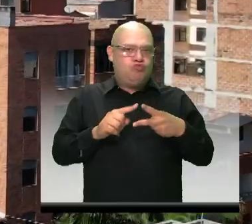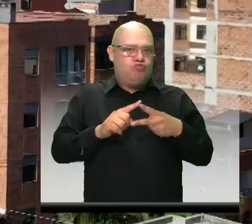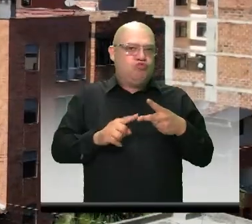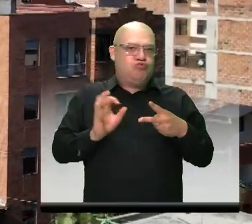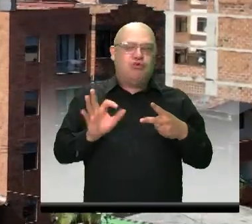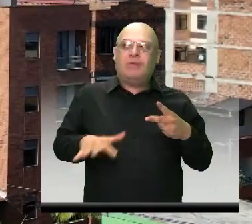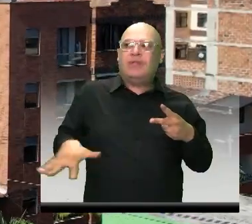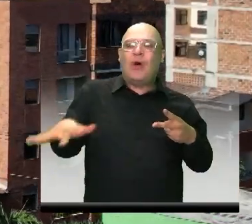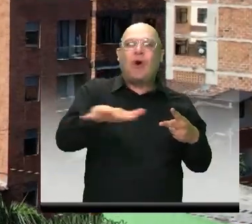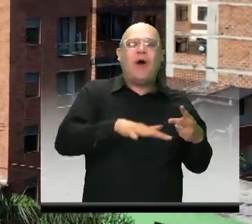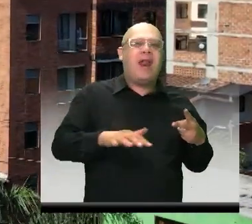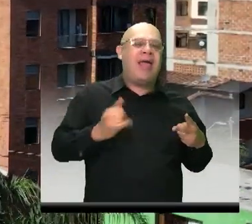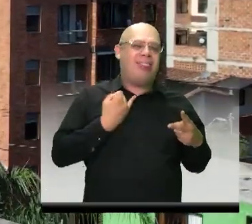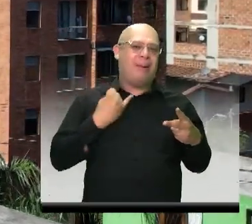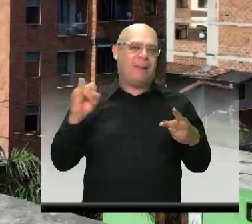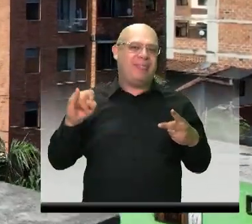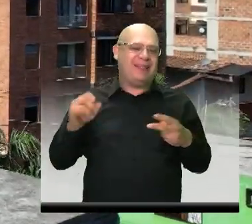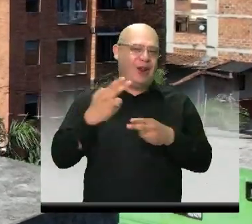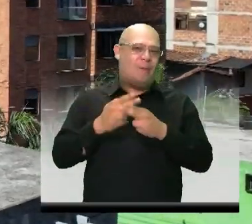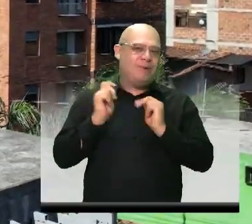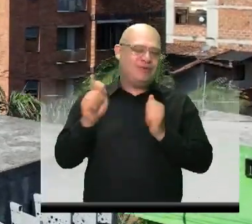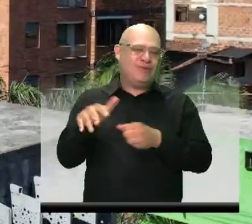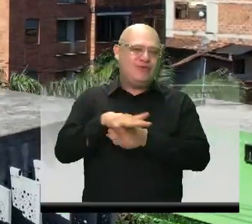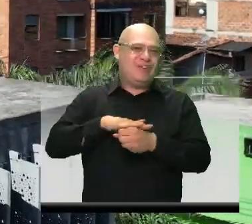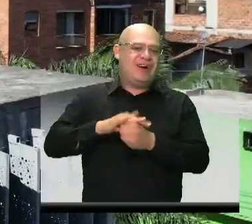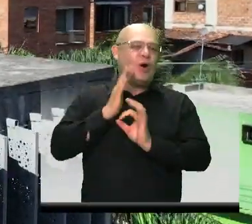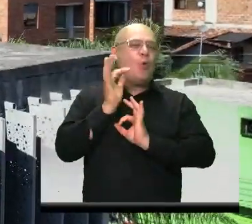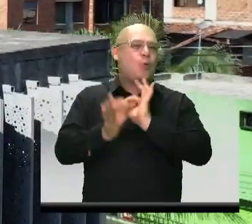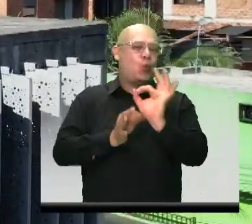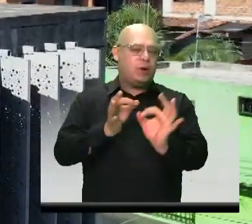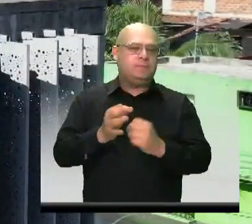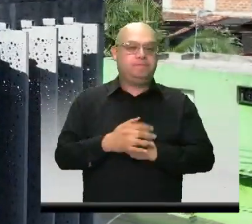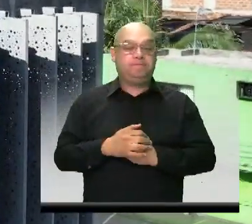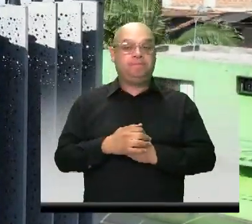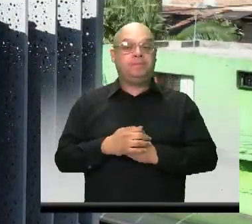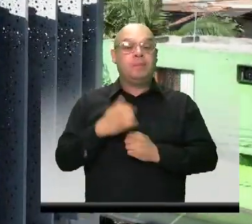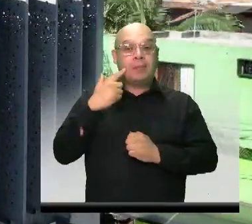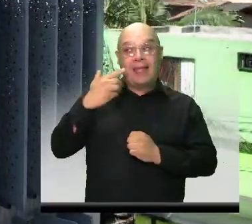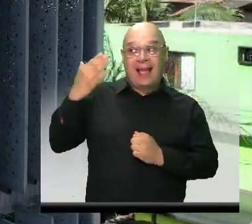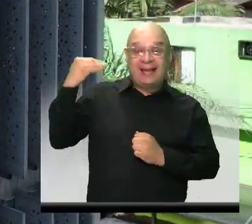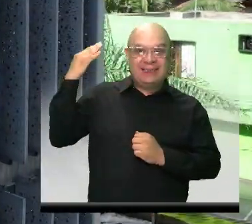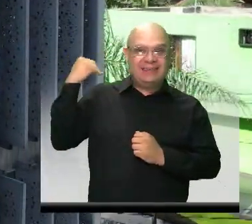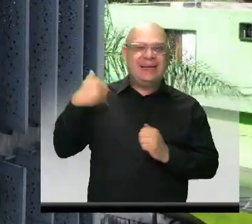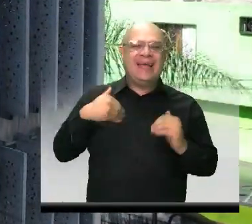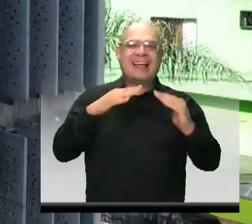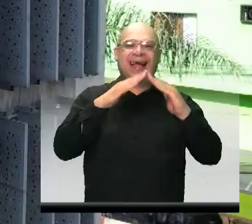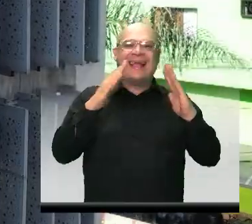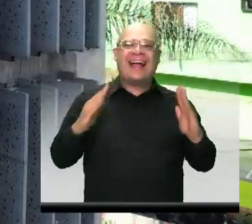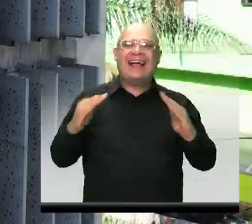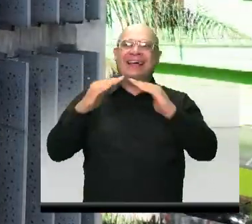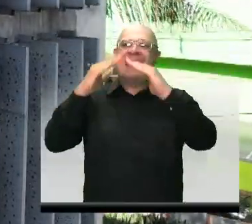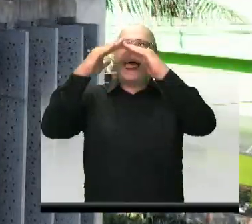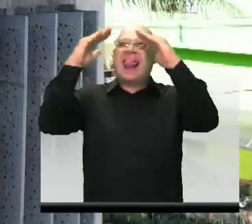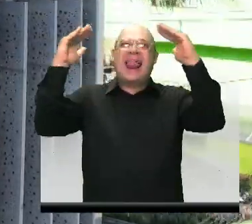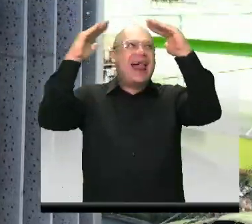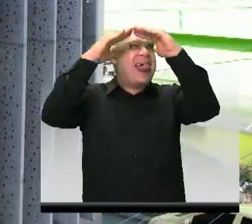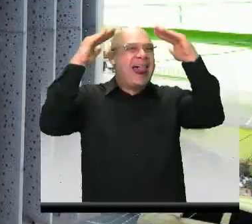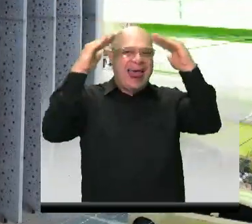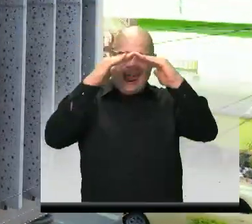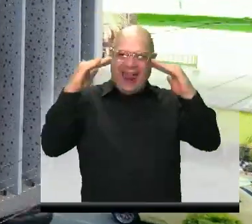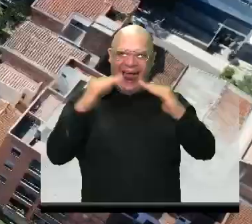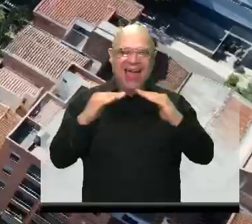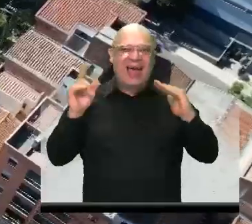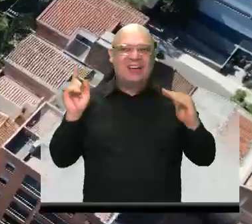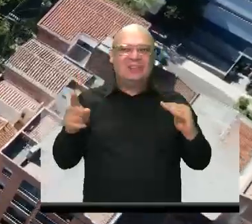La Independencia, que debemos de cuidar mucho. Anteriormente eran casas en Texas, todas, todas en Texas, por el Instituto de